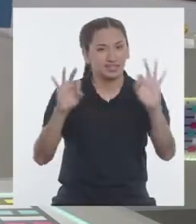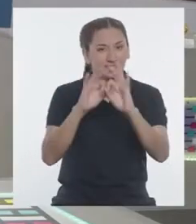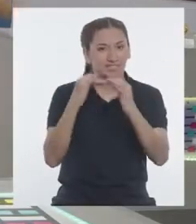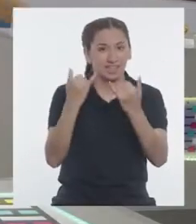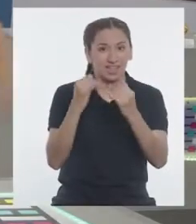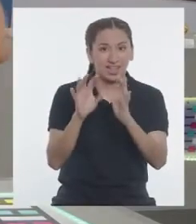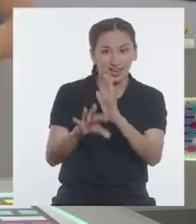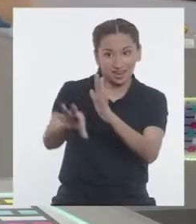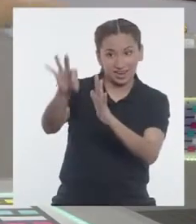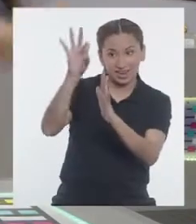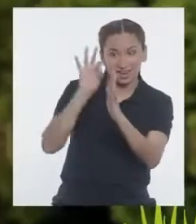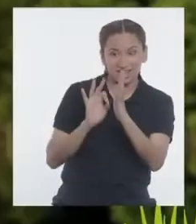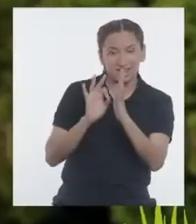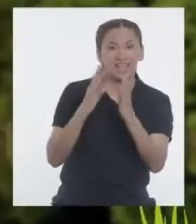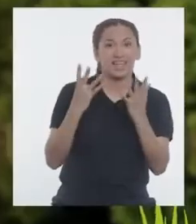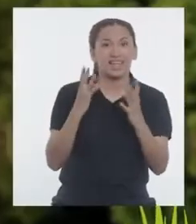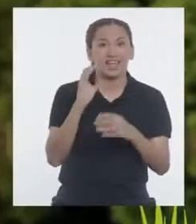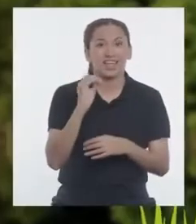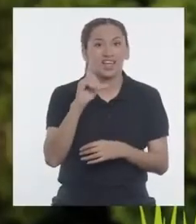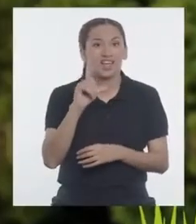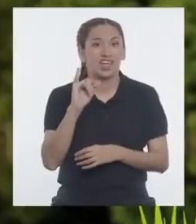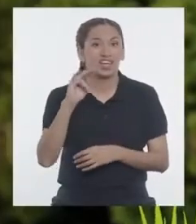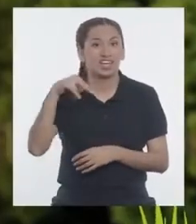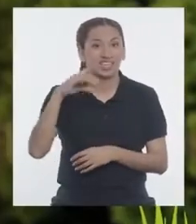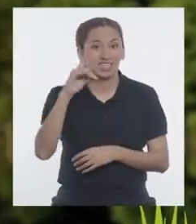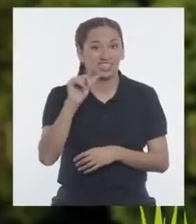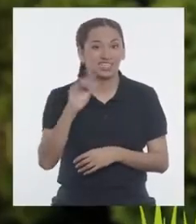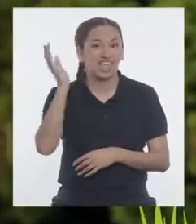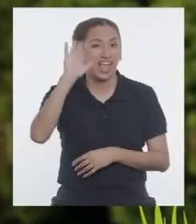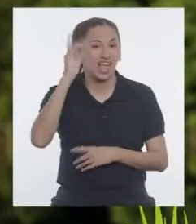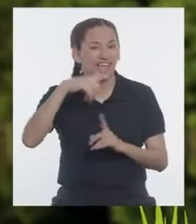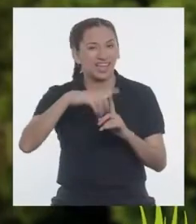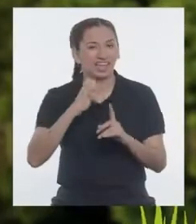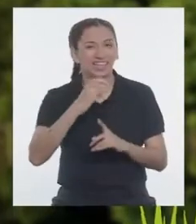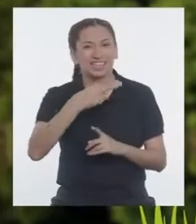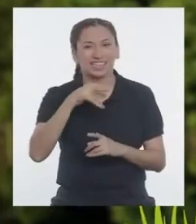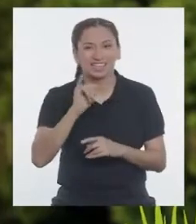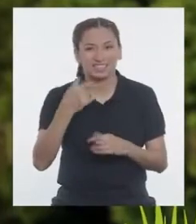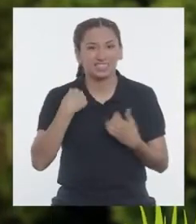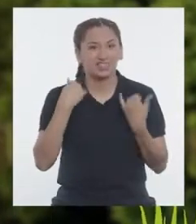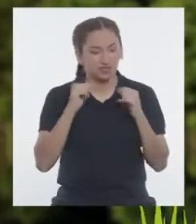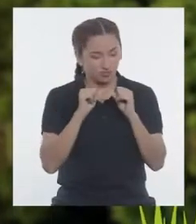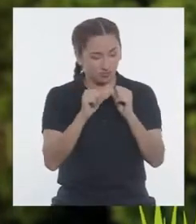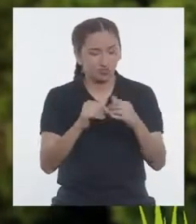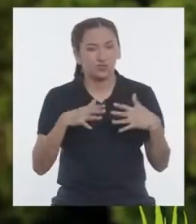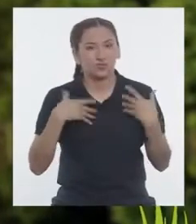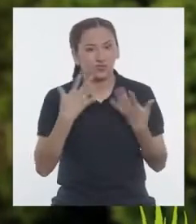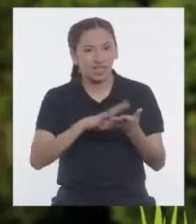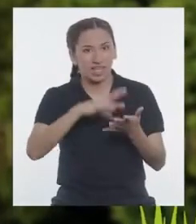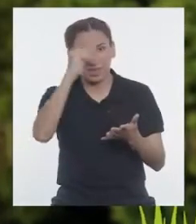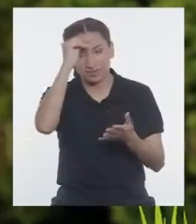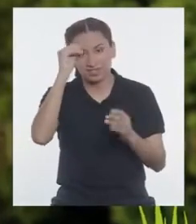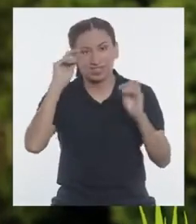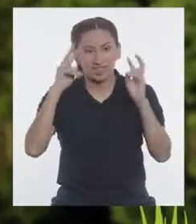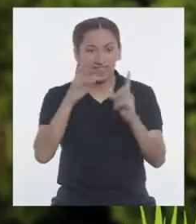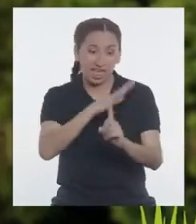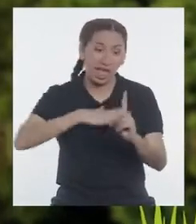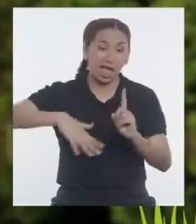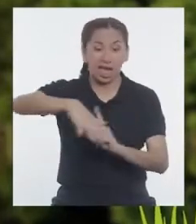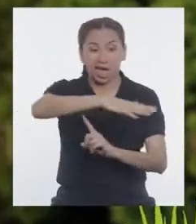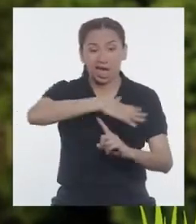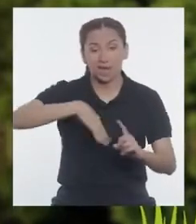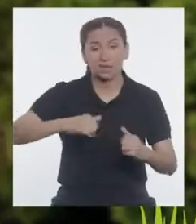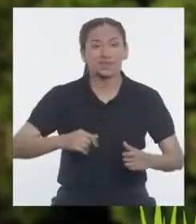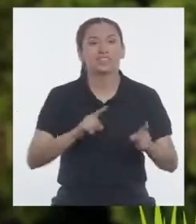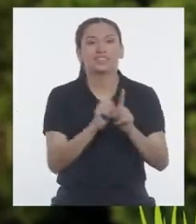convocar a Olinda. ¡Hola, Tachi! Estoy lista para seguir aprendiendo sobre nuestros hermosos ecosistemas